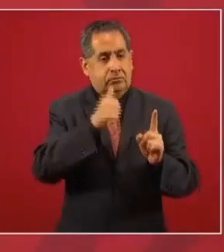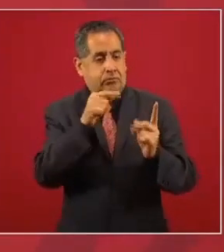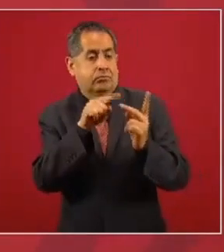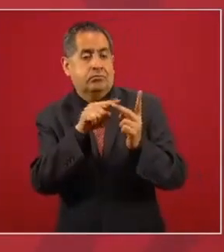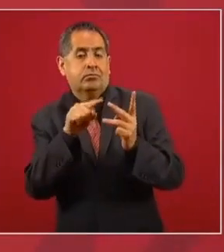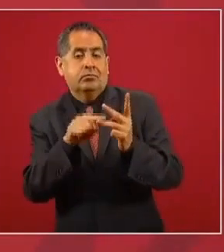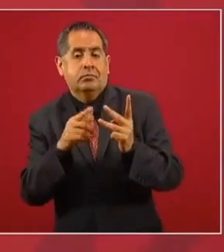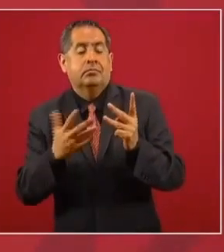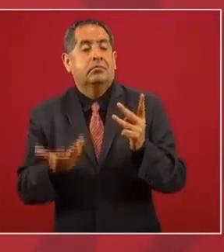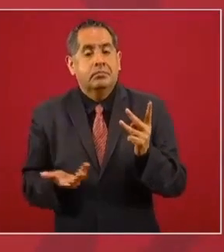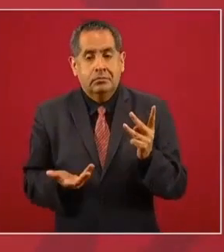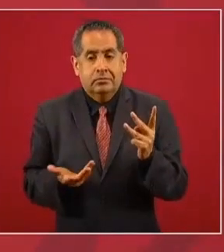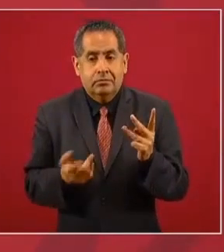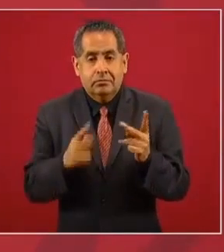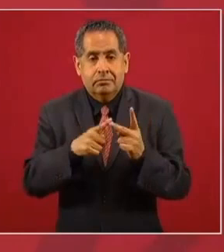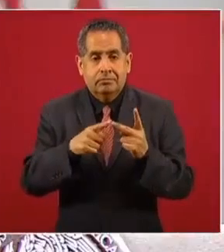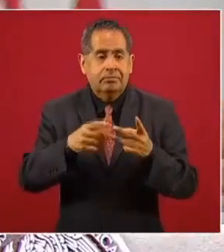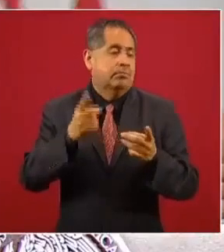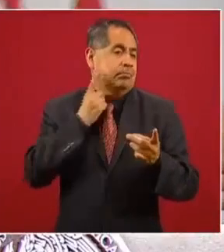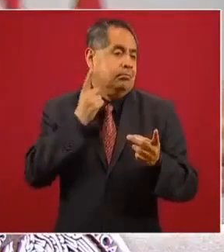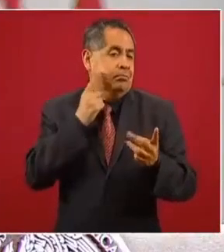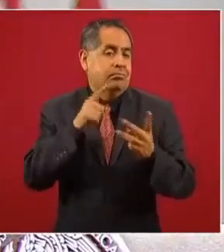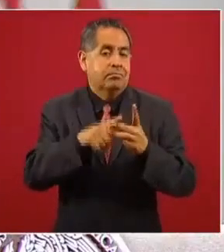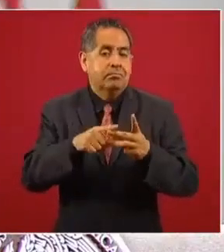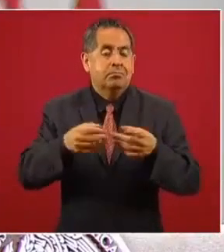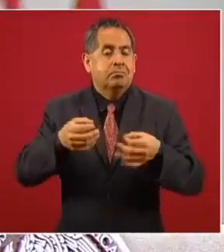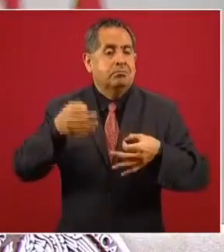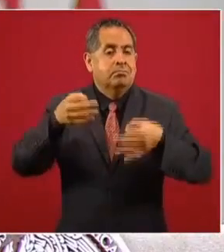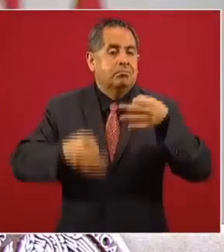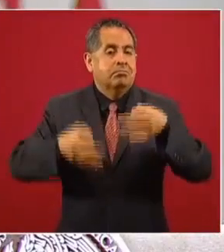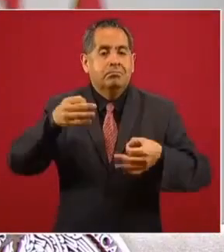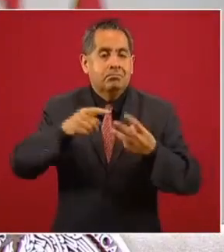poderes, el Legislativo y el Judicial.